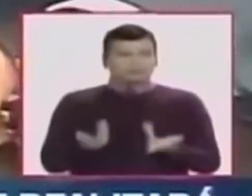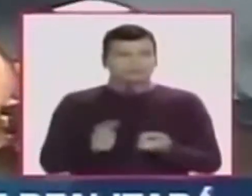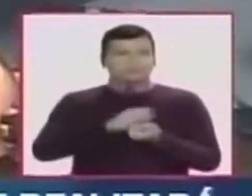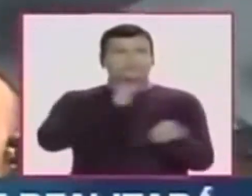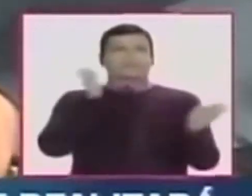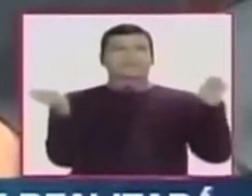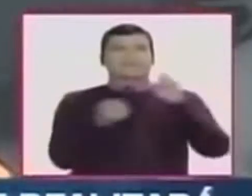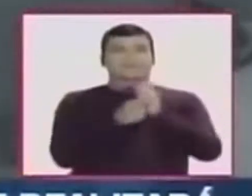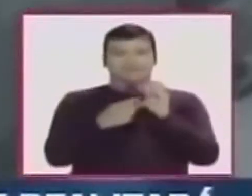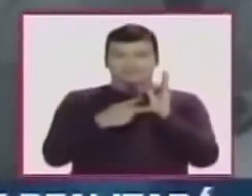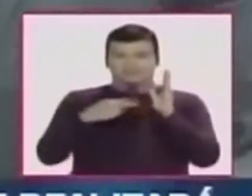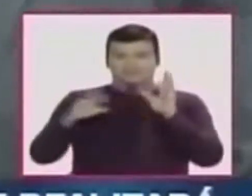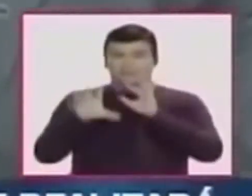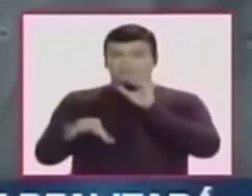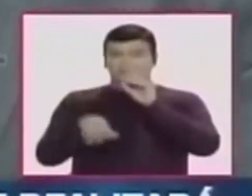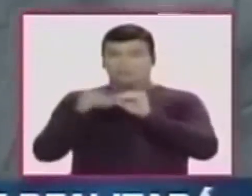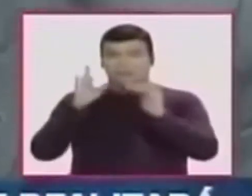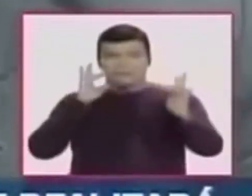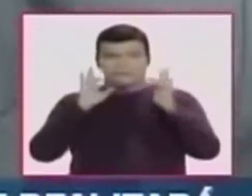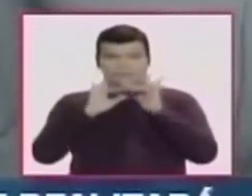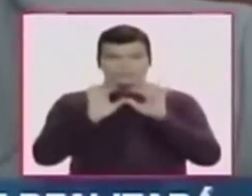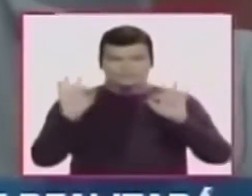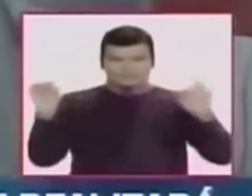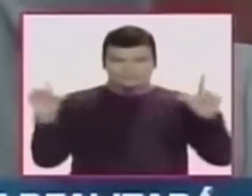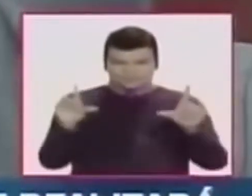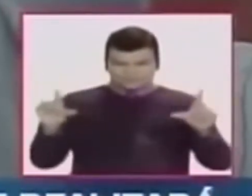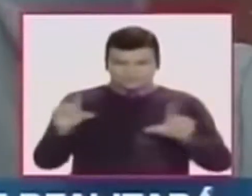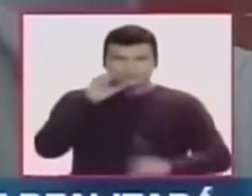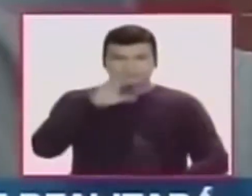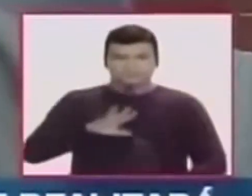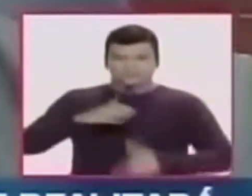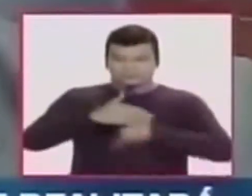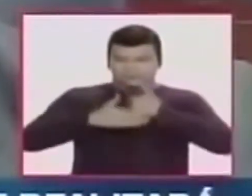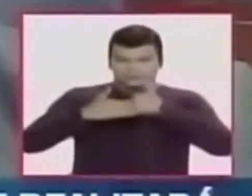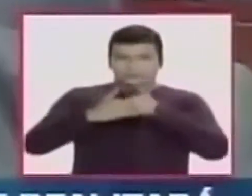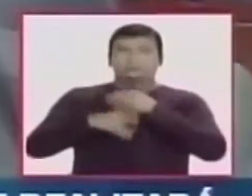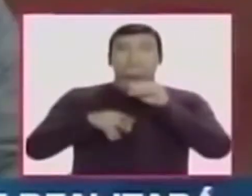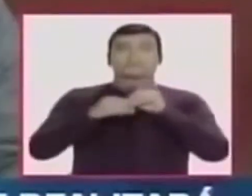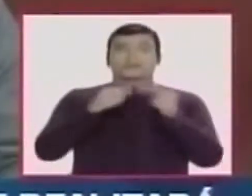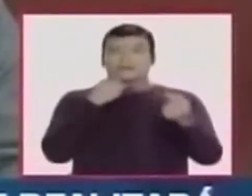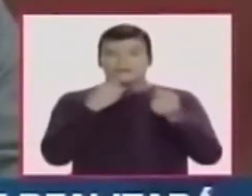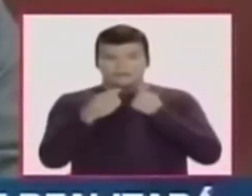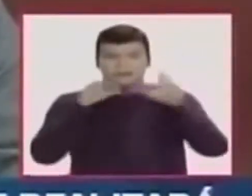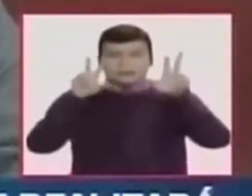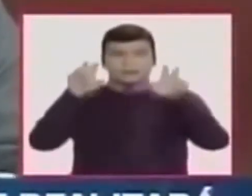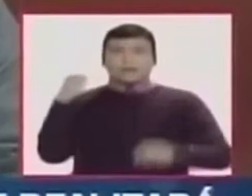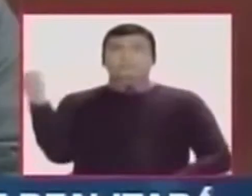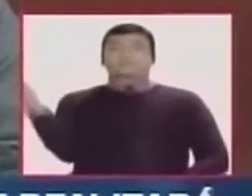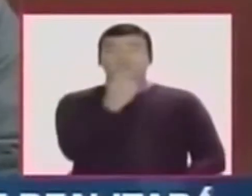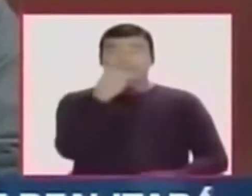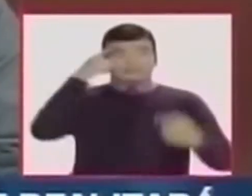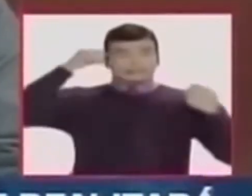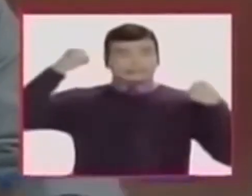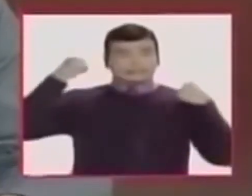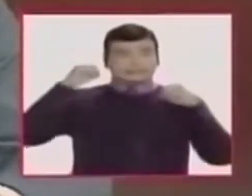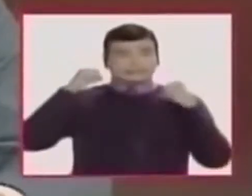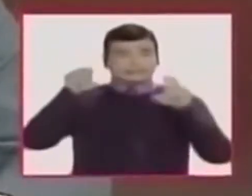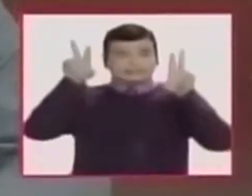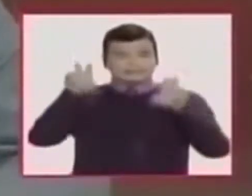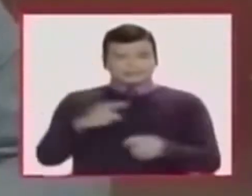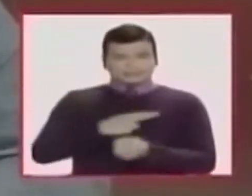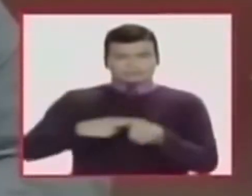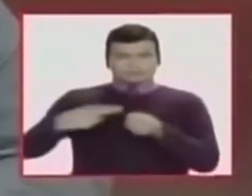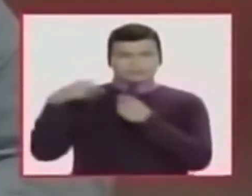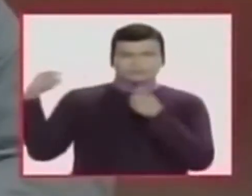tecnológica y en quedar a la vanguardia de la televisión nacional. Durante el foro se discutirá uno de los temas que más preocupa a los canales regionales, encaminado a la